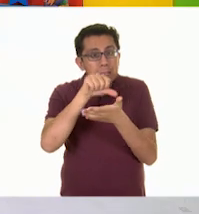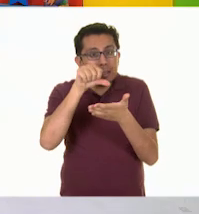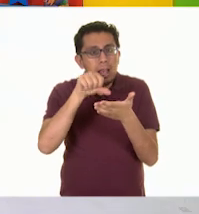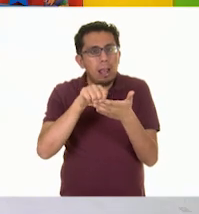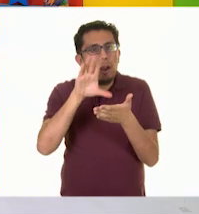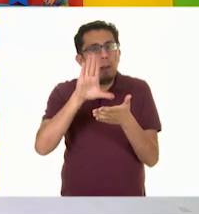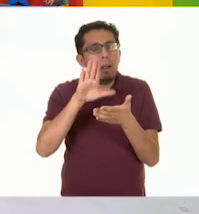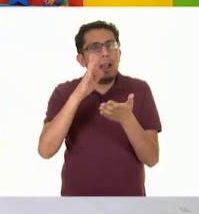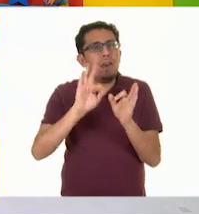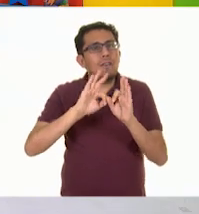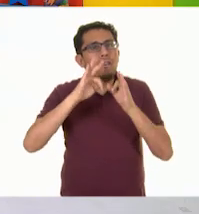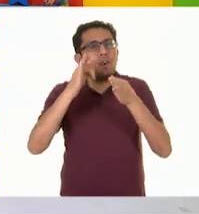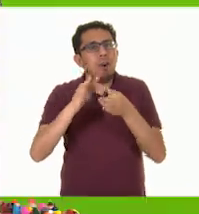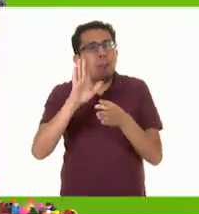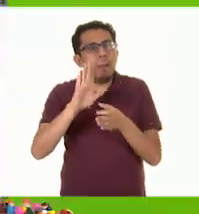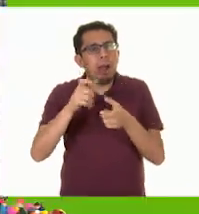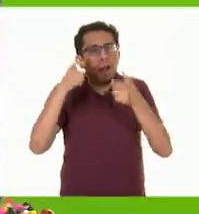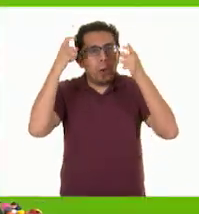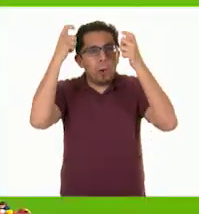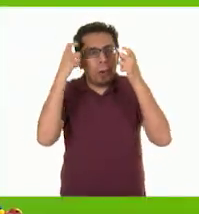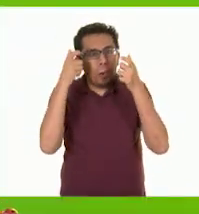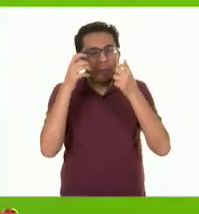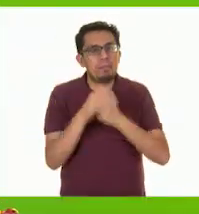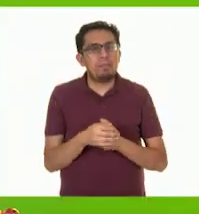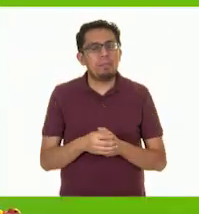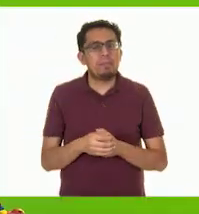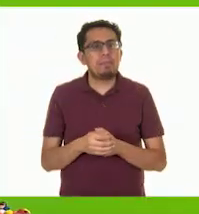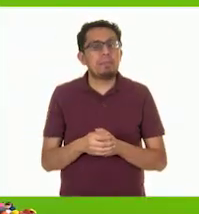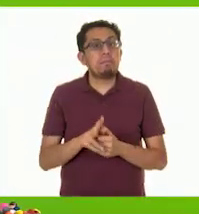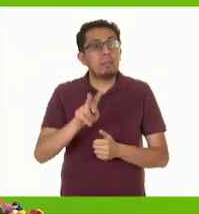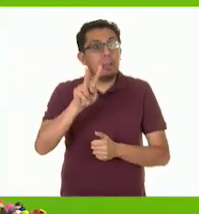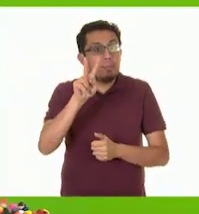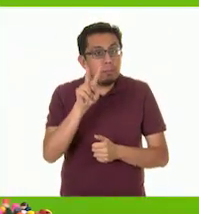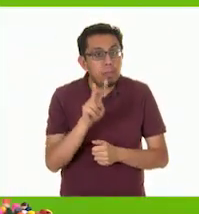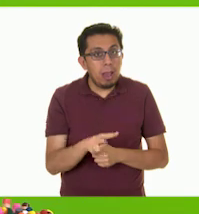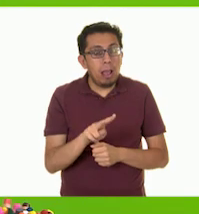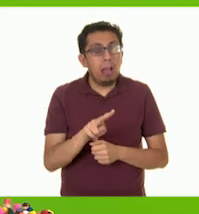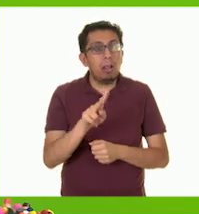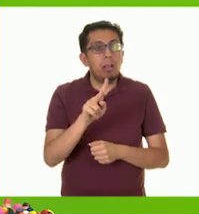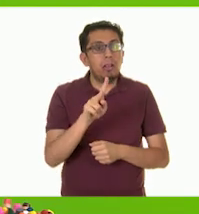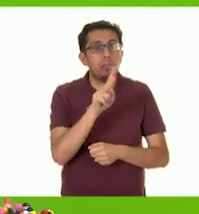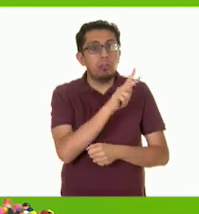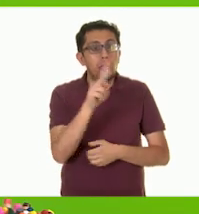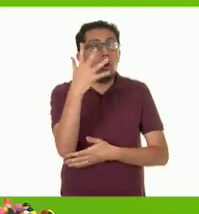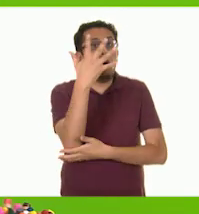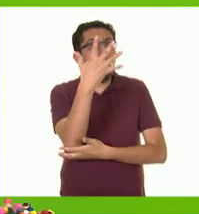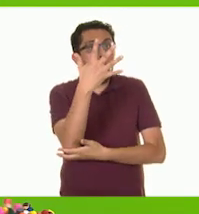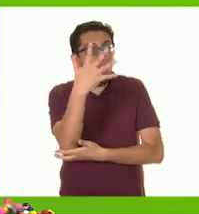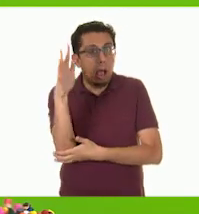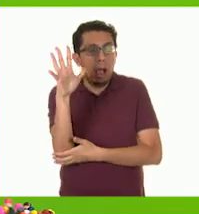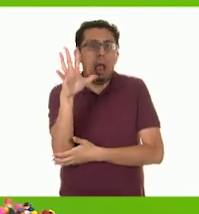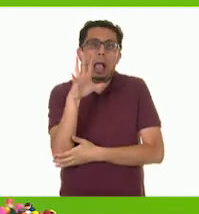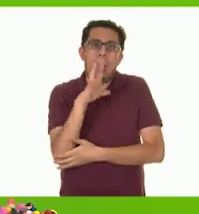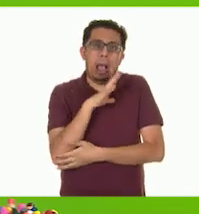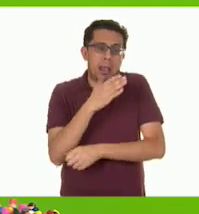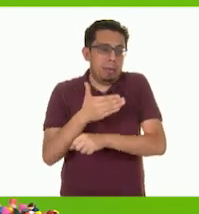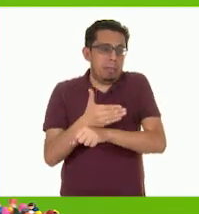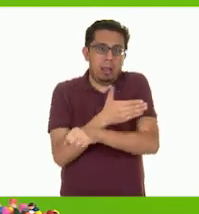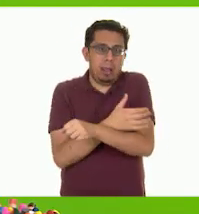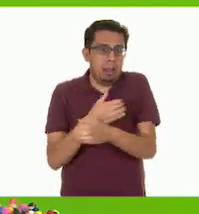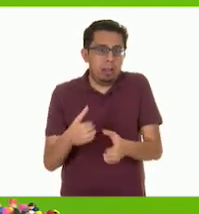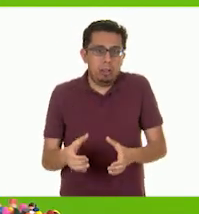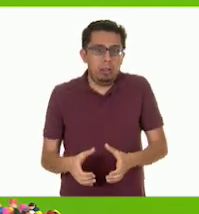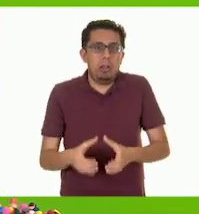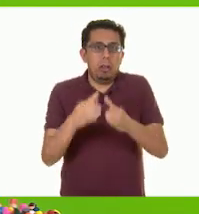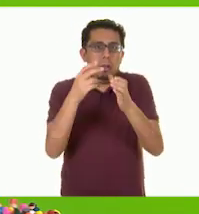Es verdad, Ana. Qué detallista. Todos los árboles tienen tronco, aunque estos son de diferente